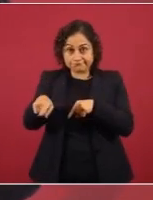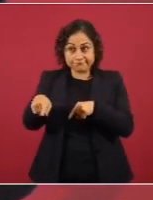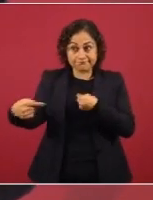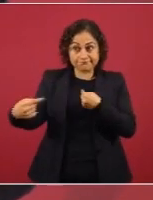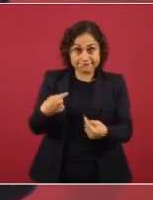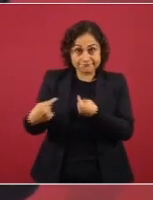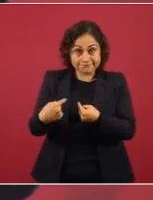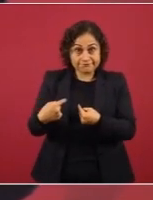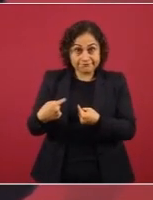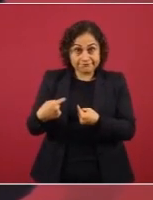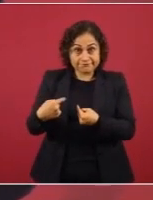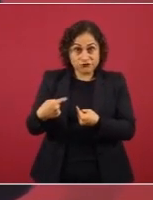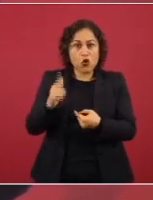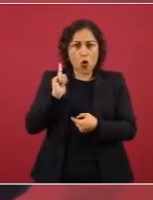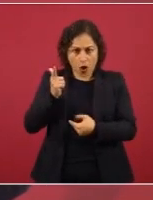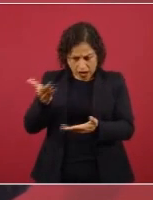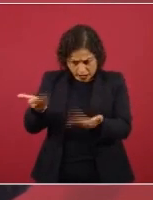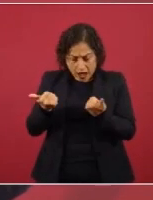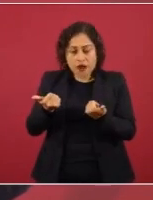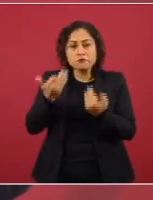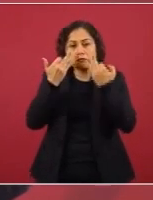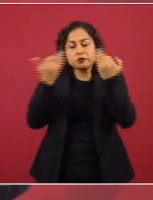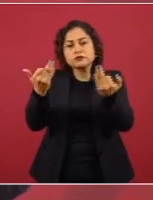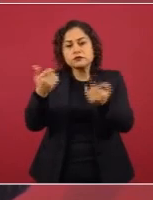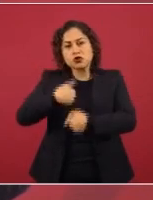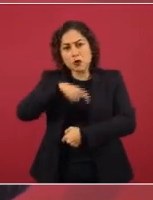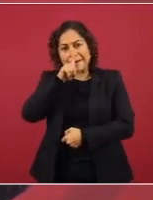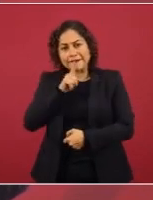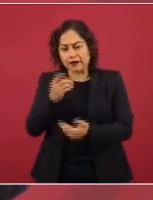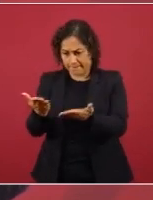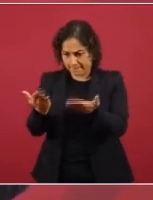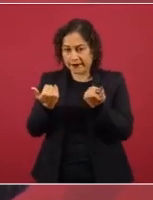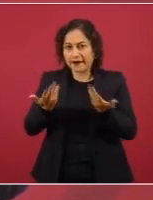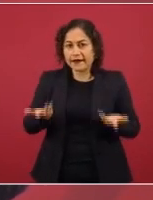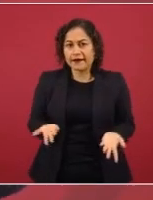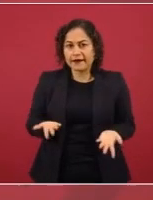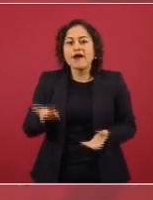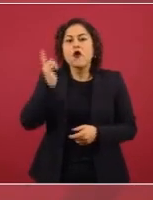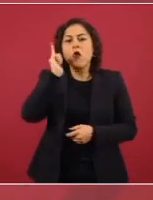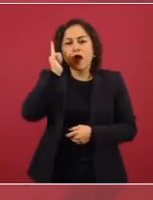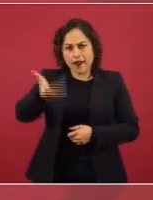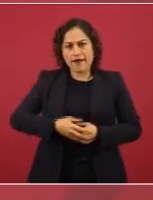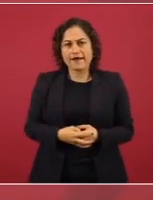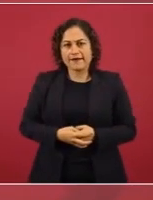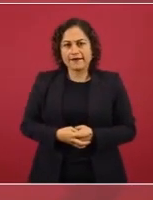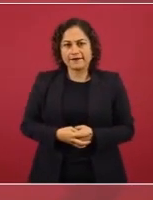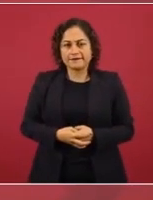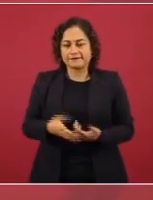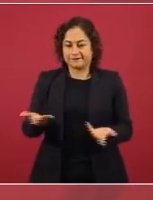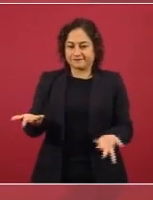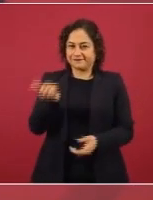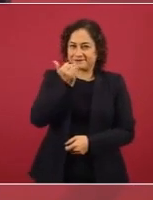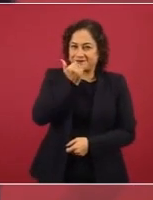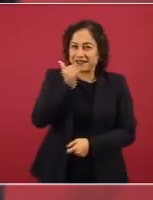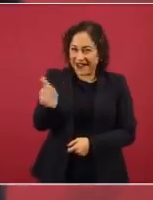dijeran que no es cierto, que no le daban a cada diputado